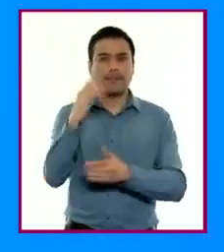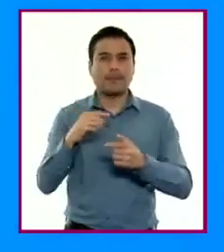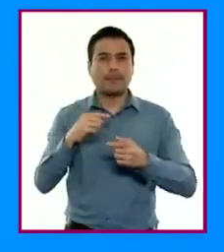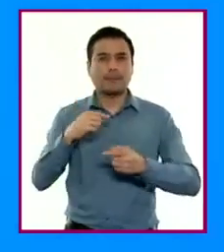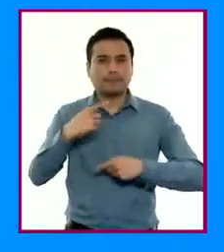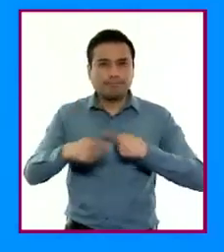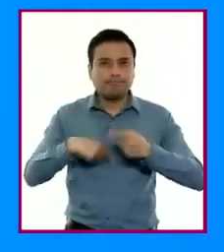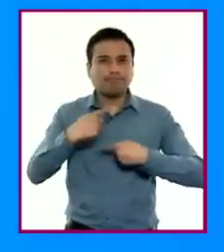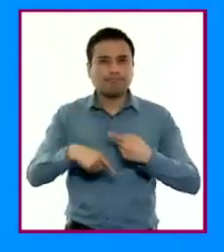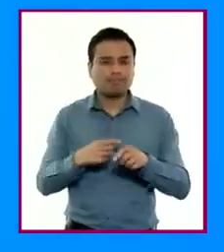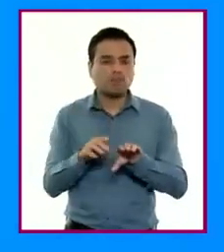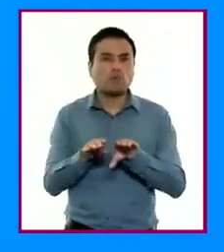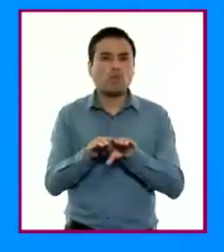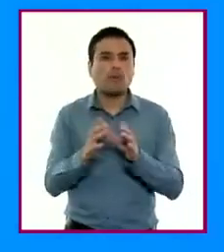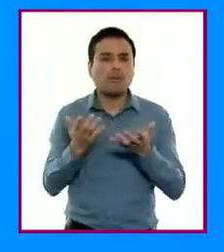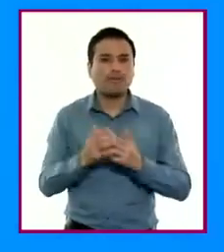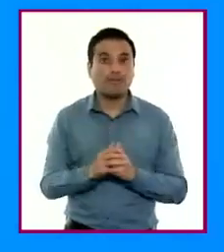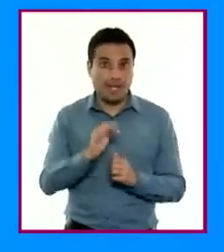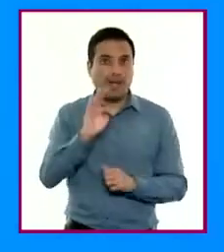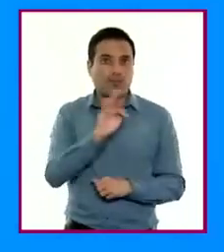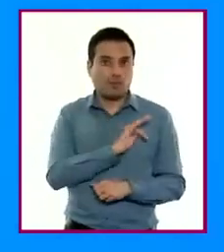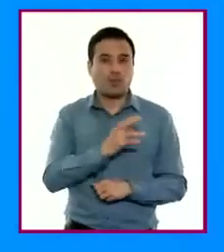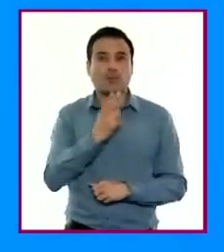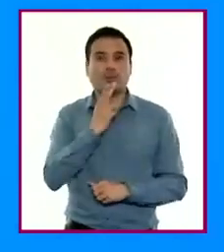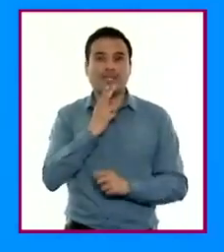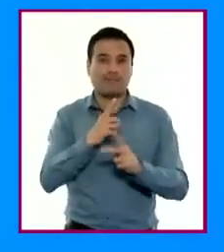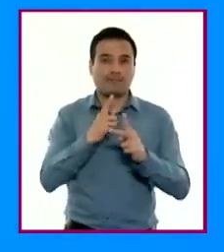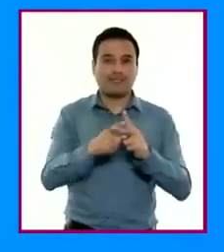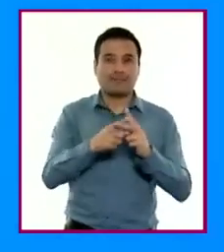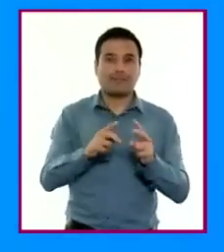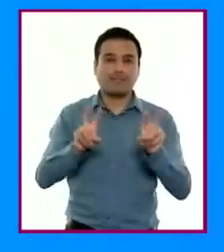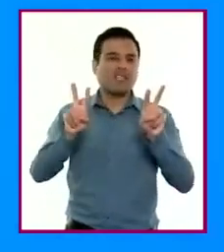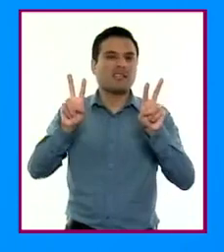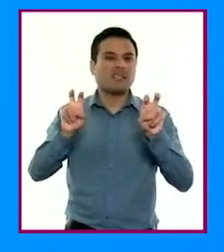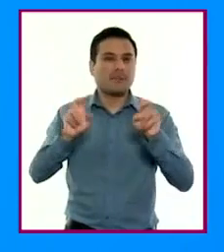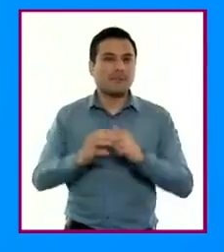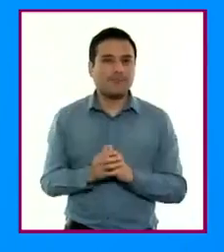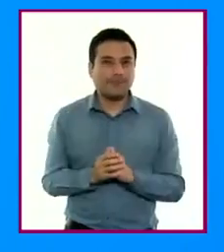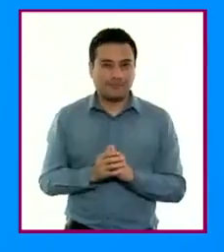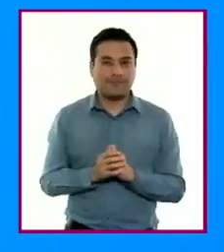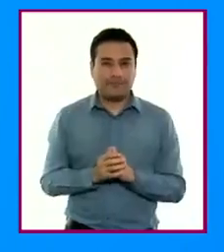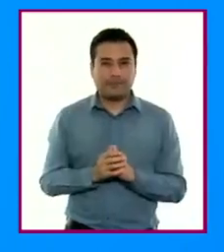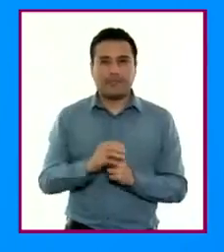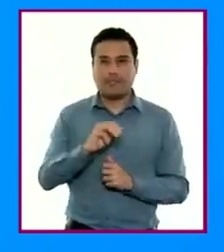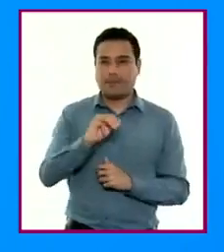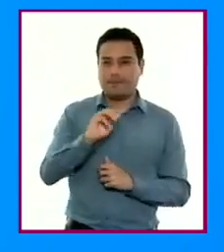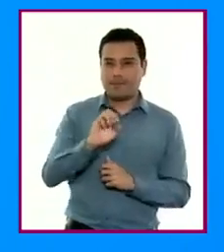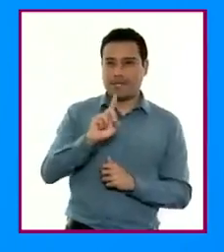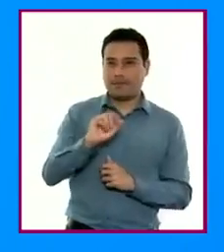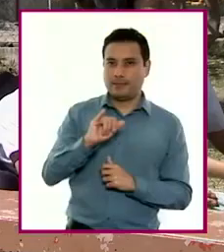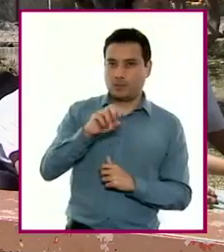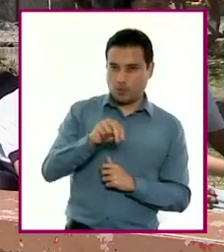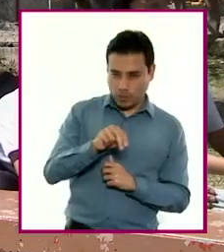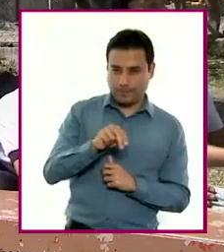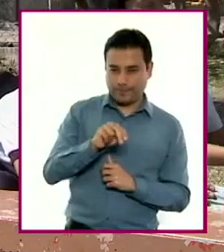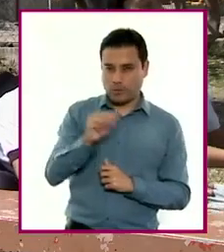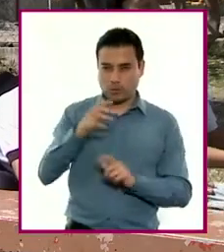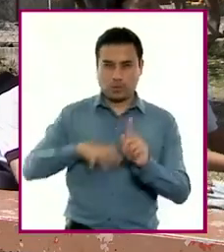Para responderla, es útil el contenido de matemáticas, medición y cálculo en diferentes contextos.